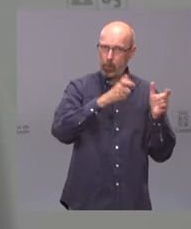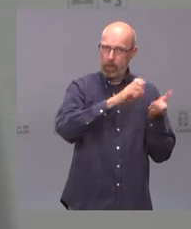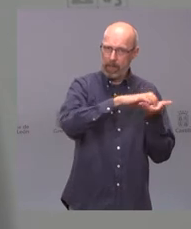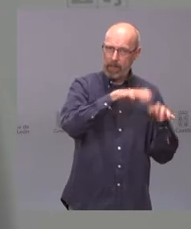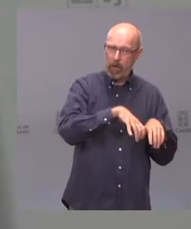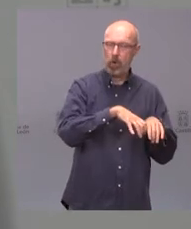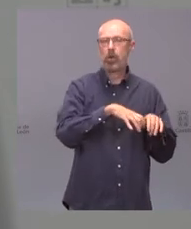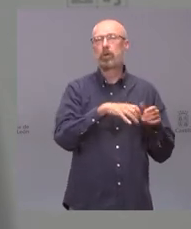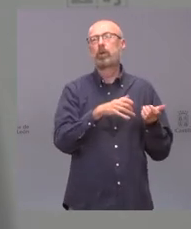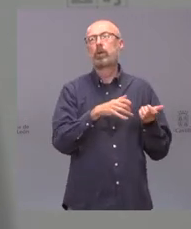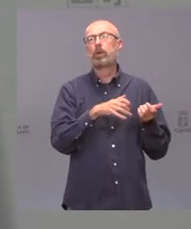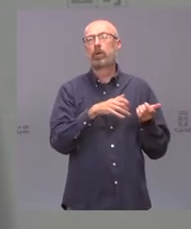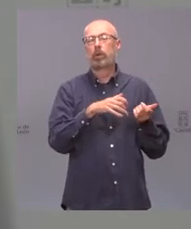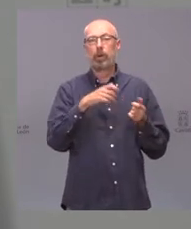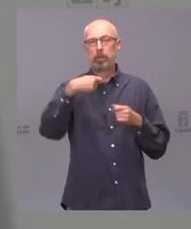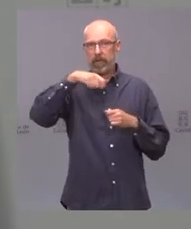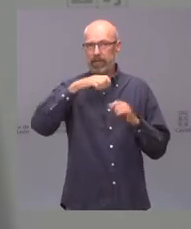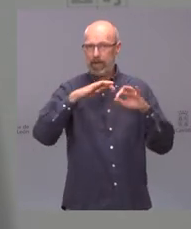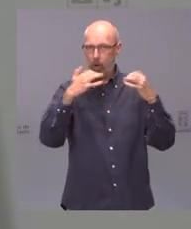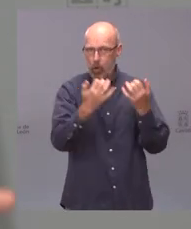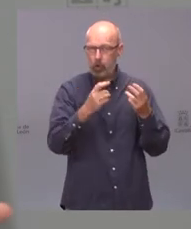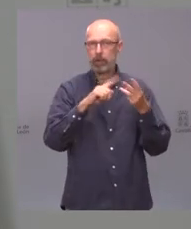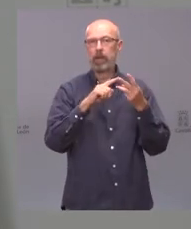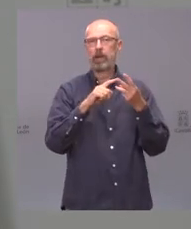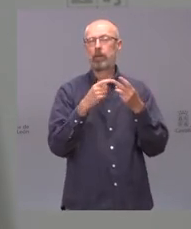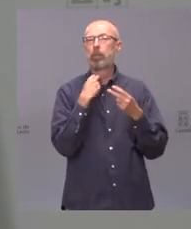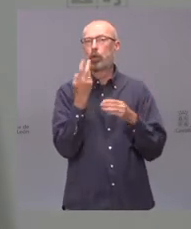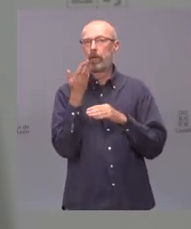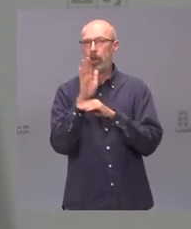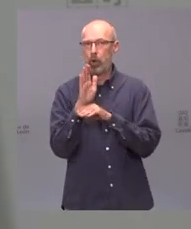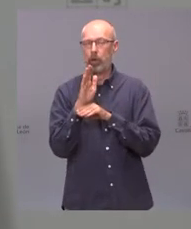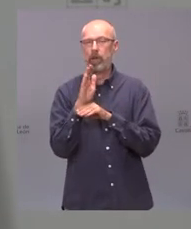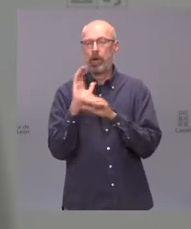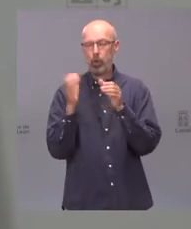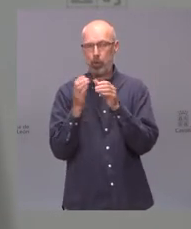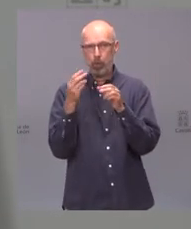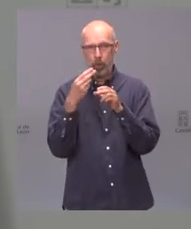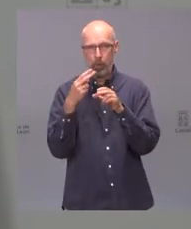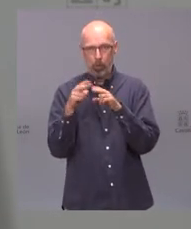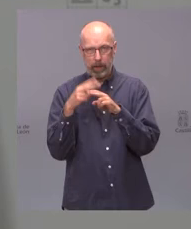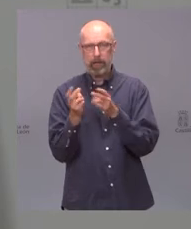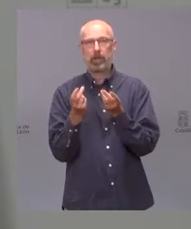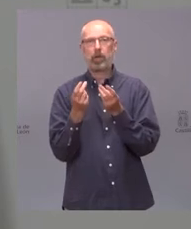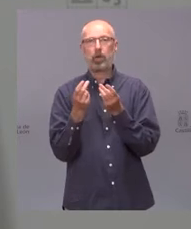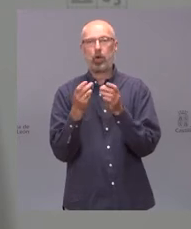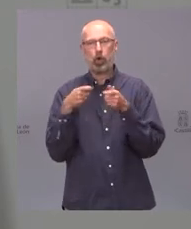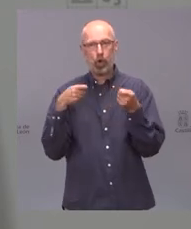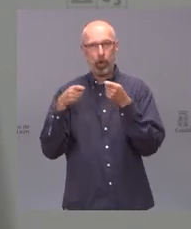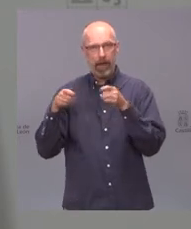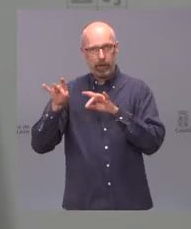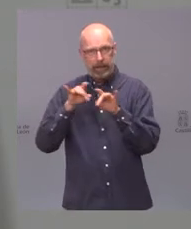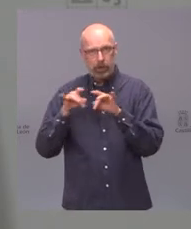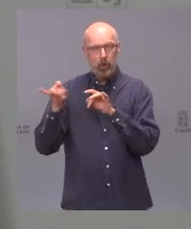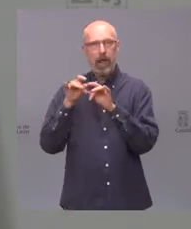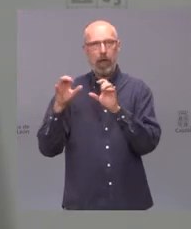Cortes el portavoz del grupo parlamentario la coordinadora territorial de Ciudadanos y todos